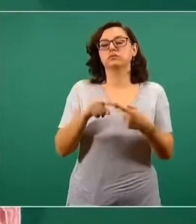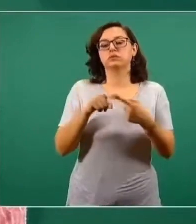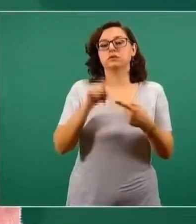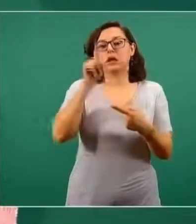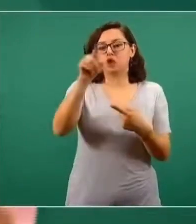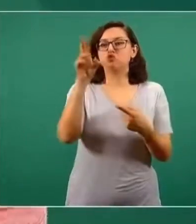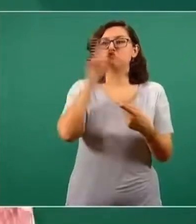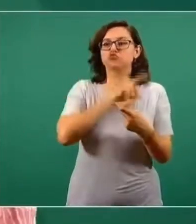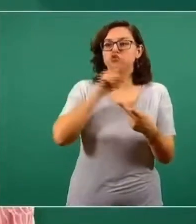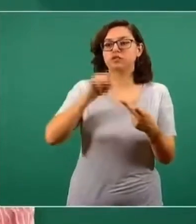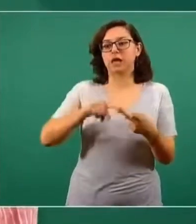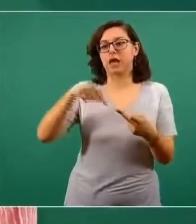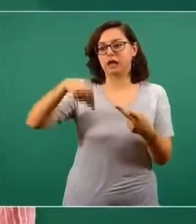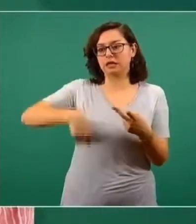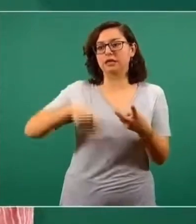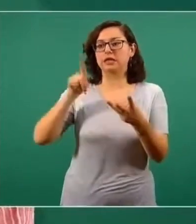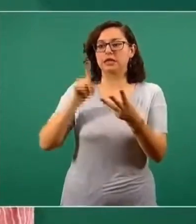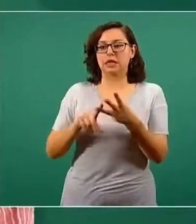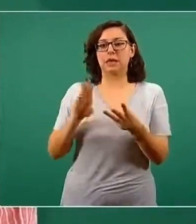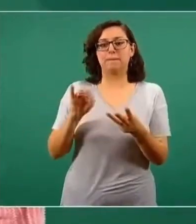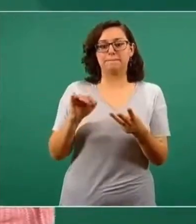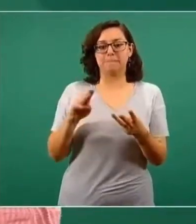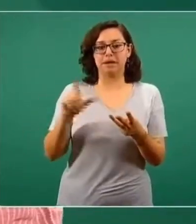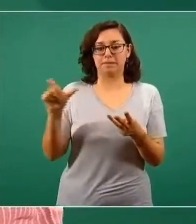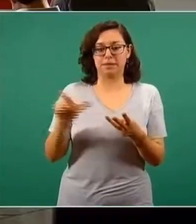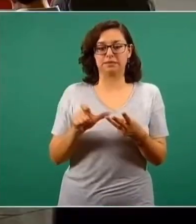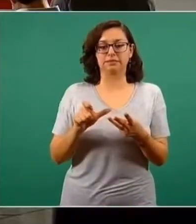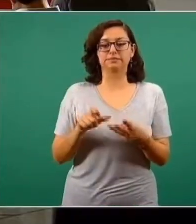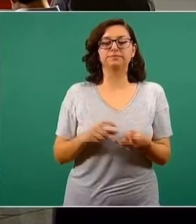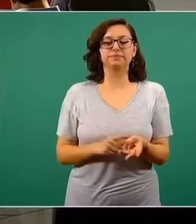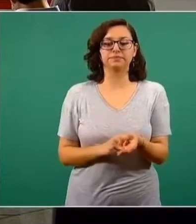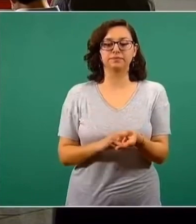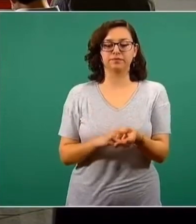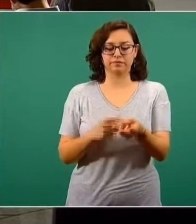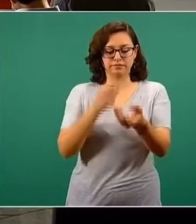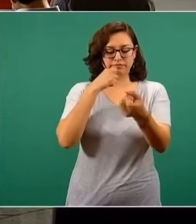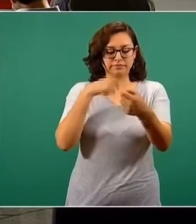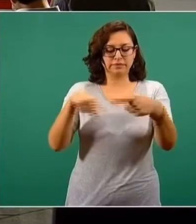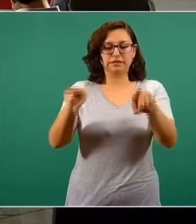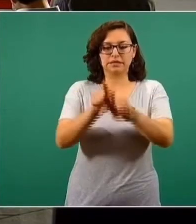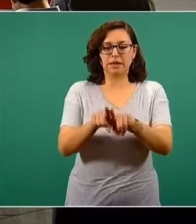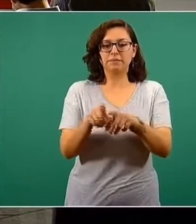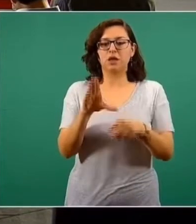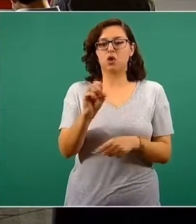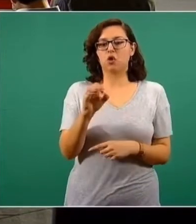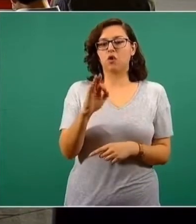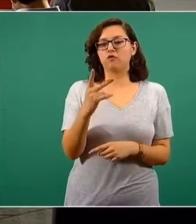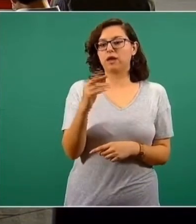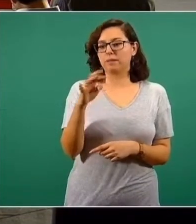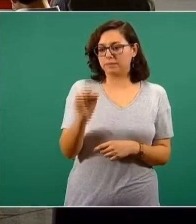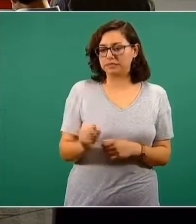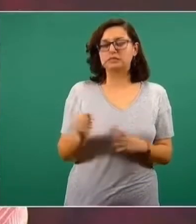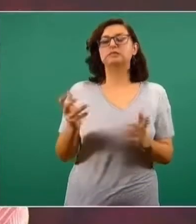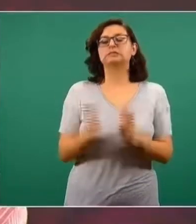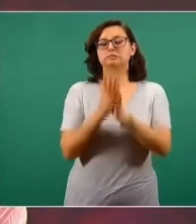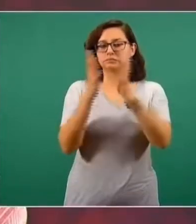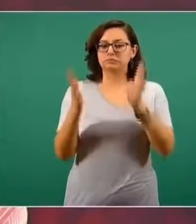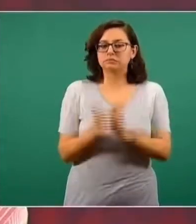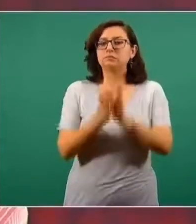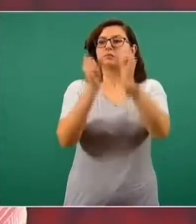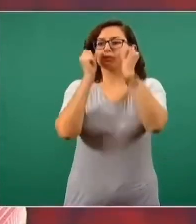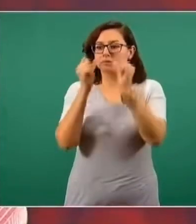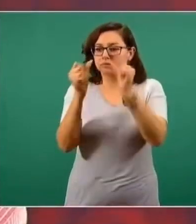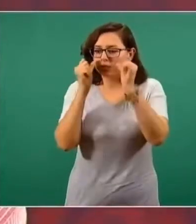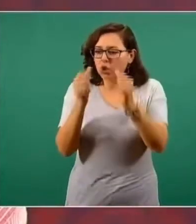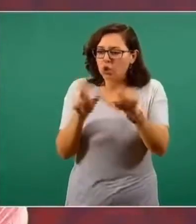Centeno, quien ha estado coordinando estas conversaciones. También COFEPRIS ha participado para ver cuáles son los elementos clave